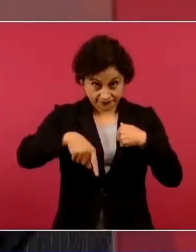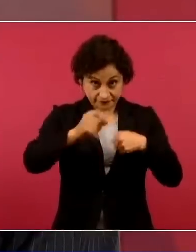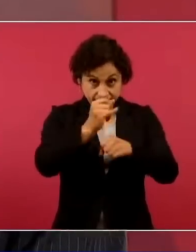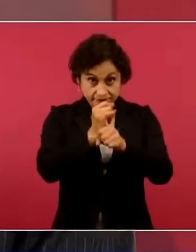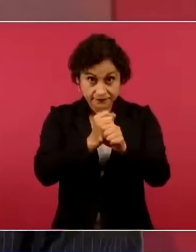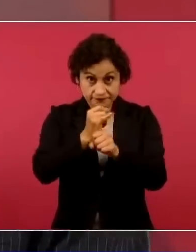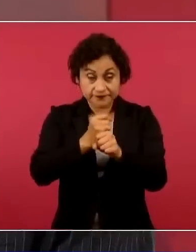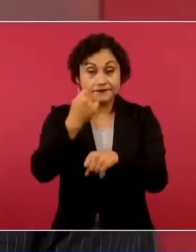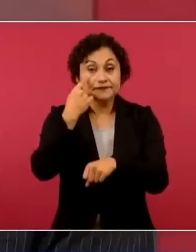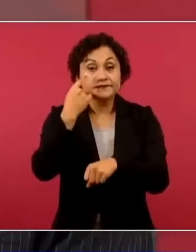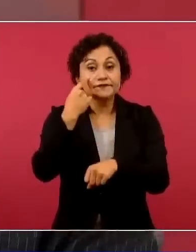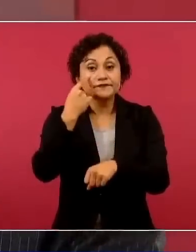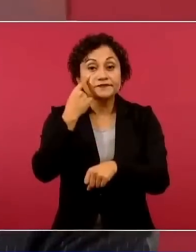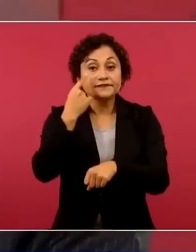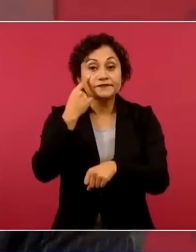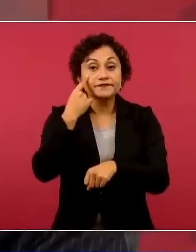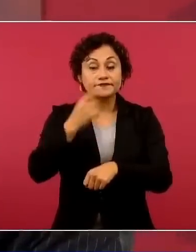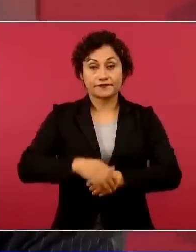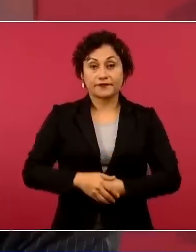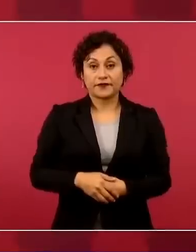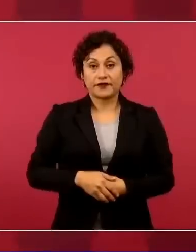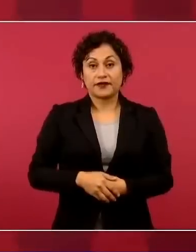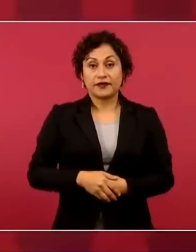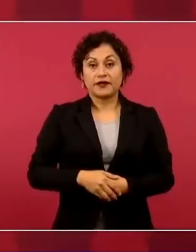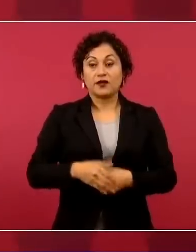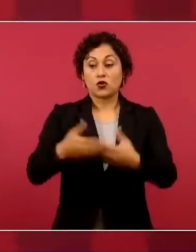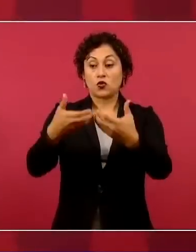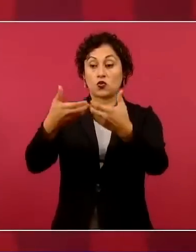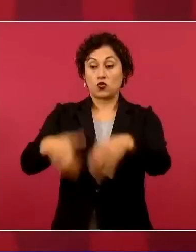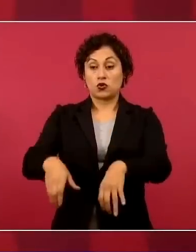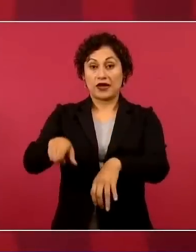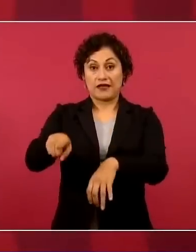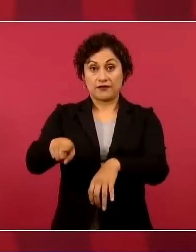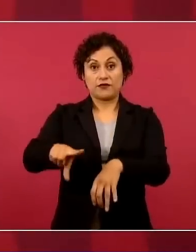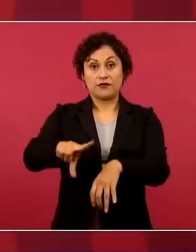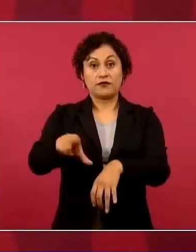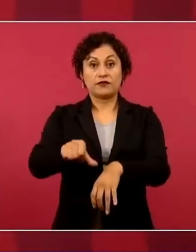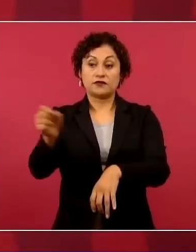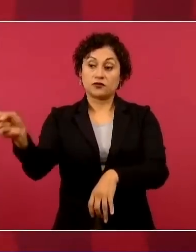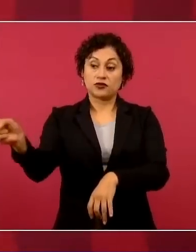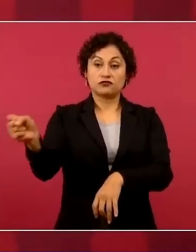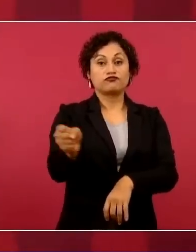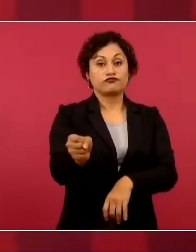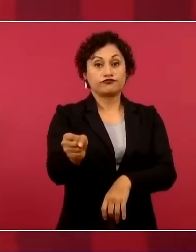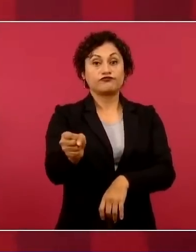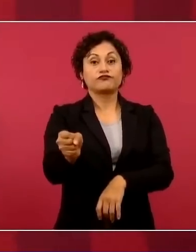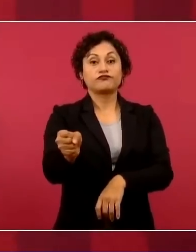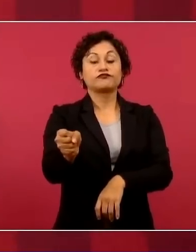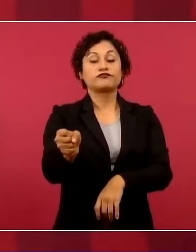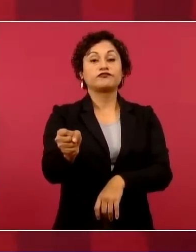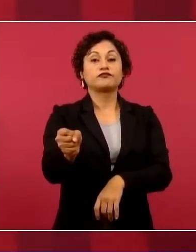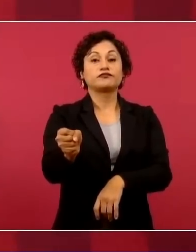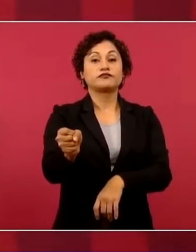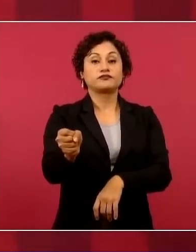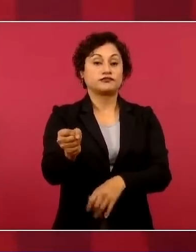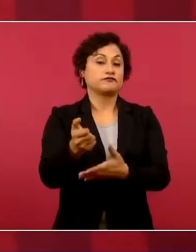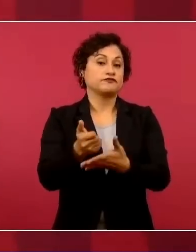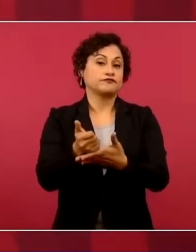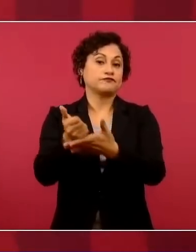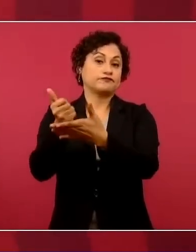después que imponen a su cuñado y que él le ayuda?